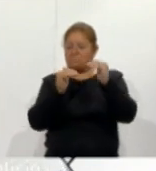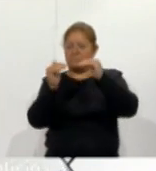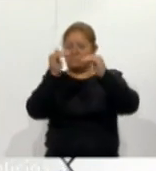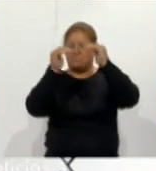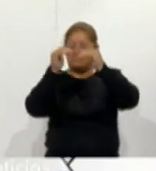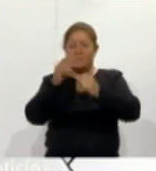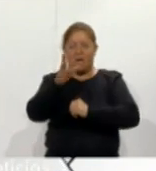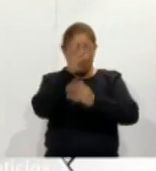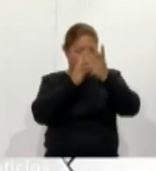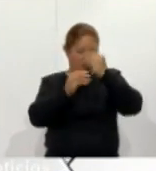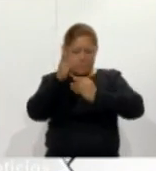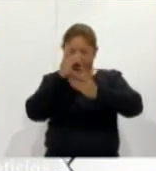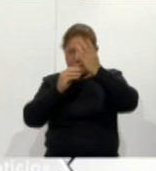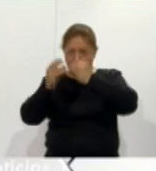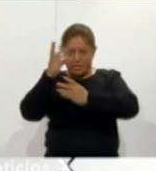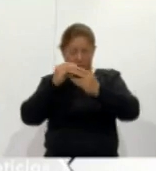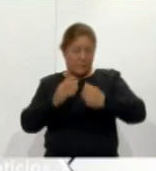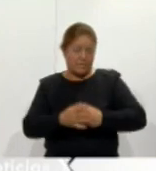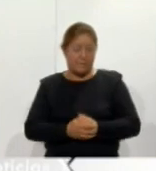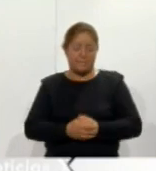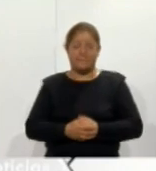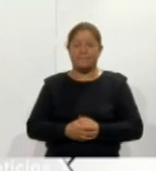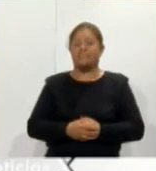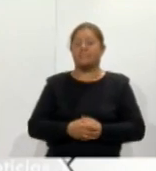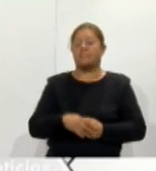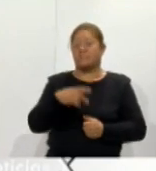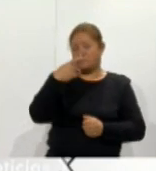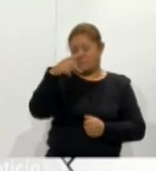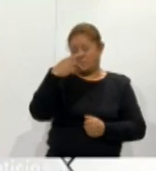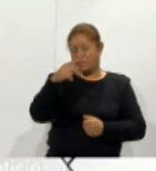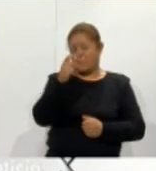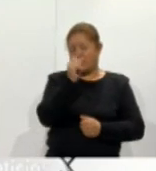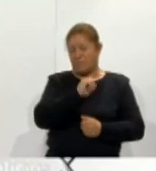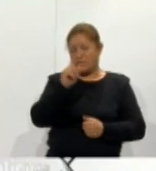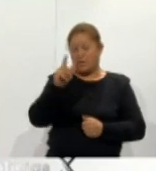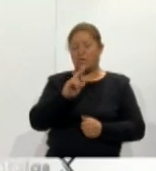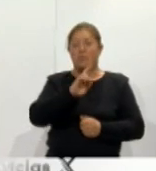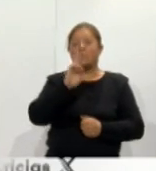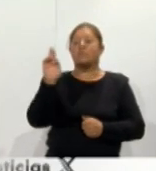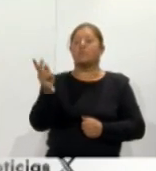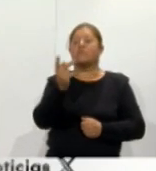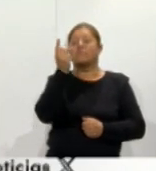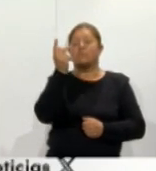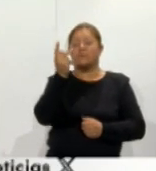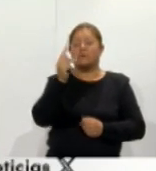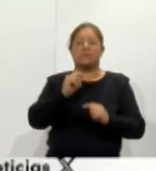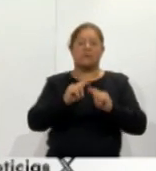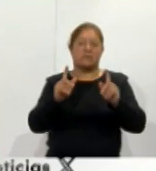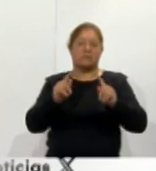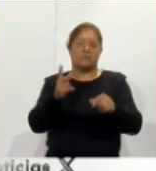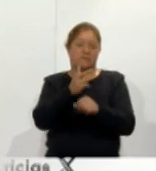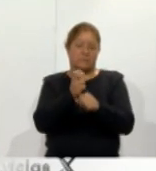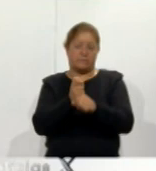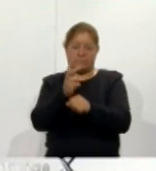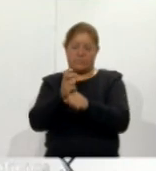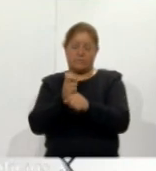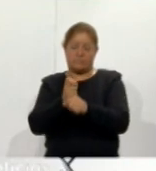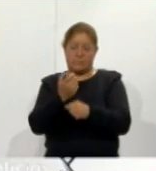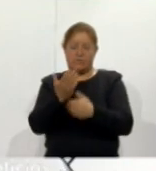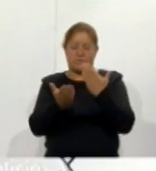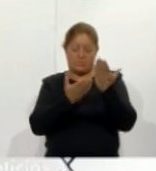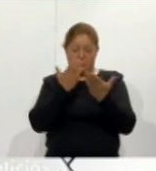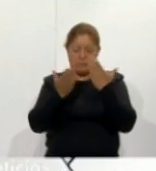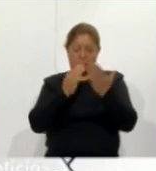descubriendo el aprendizaje de su profesión pues la Universidad Politécnica de Tlaxcala les invita a cursar la